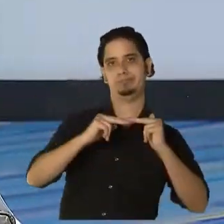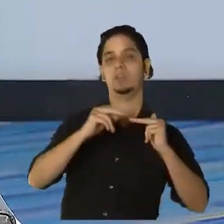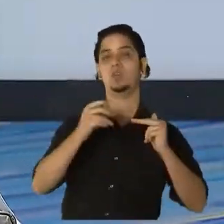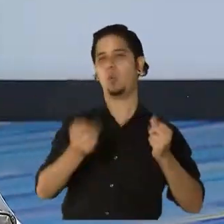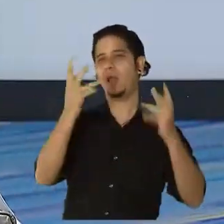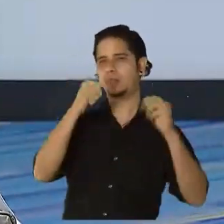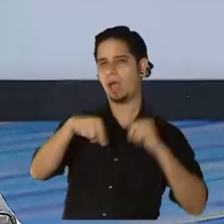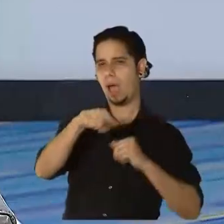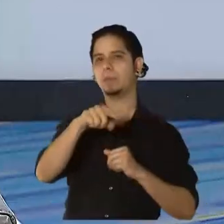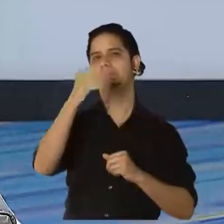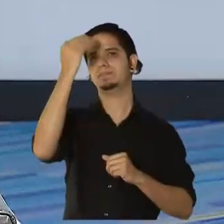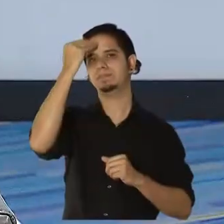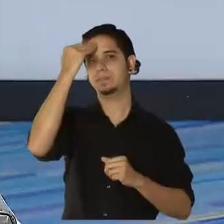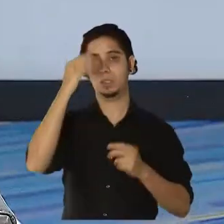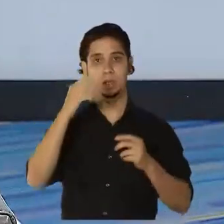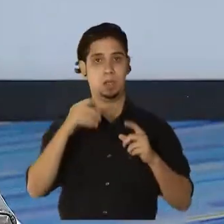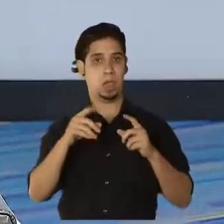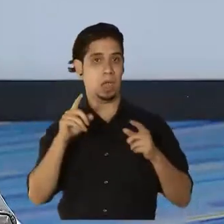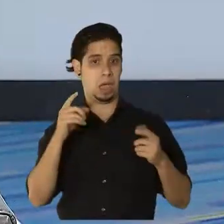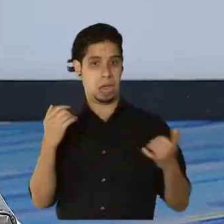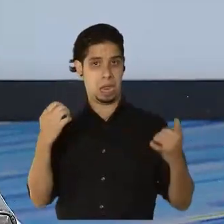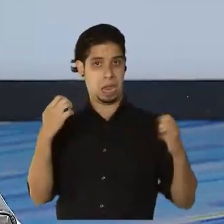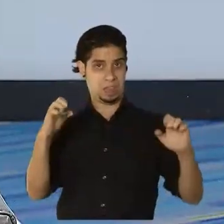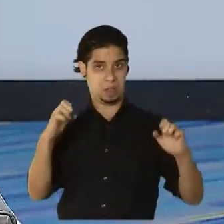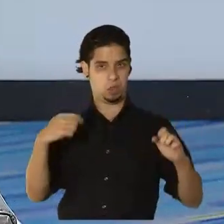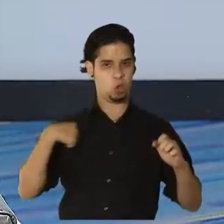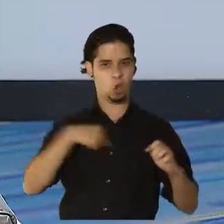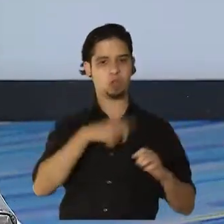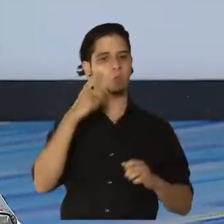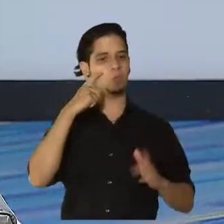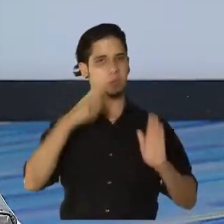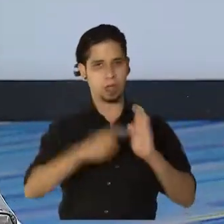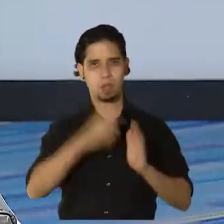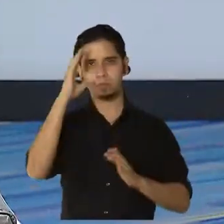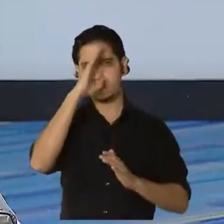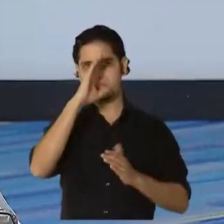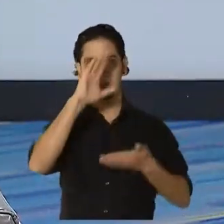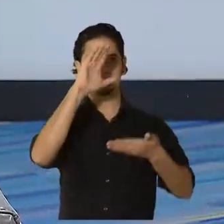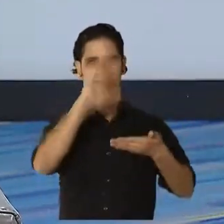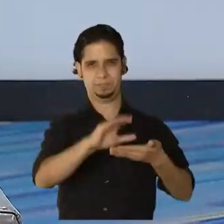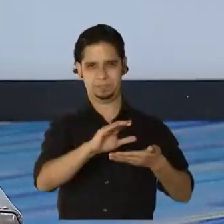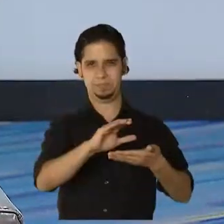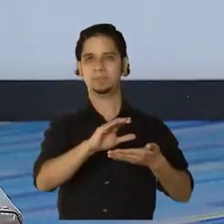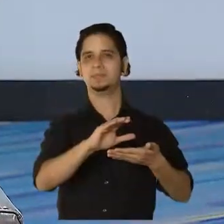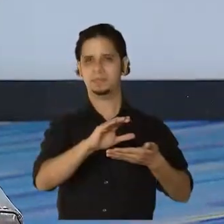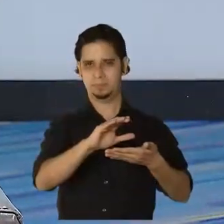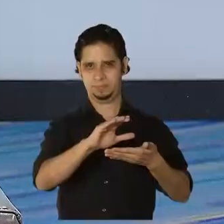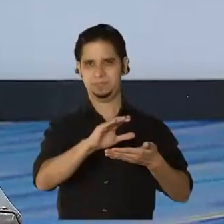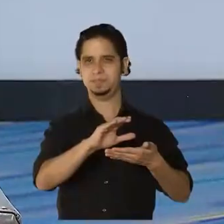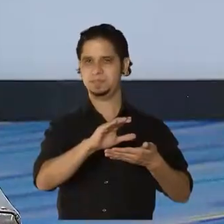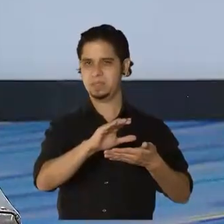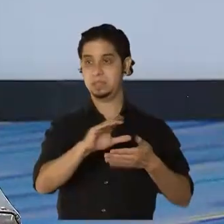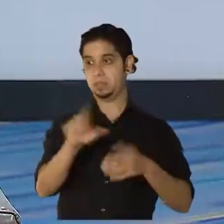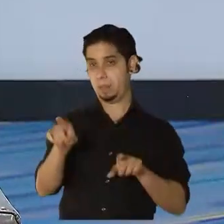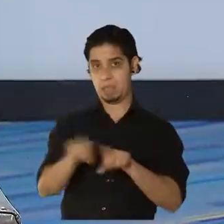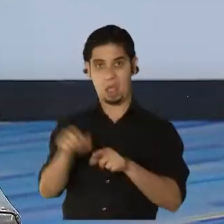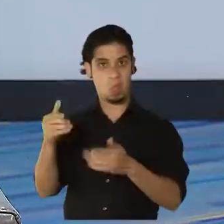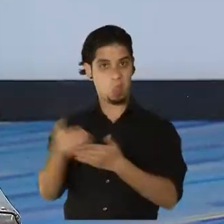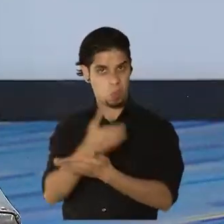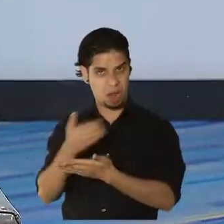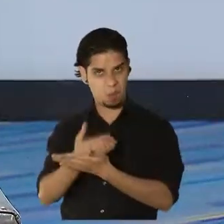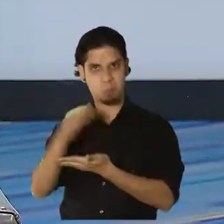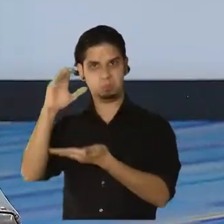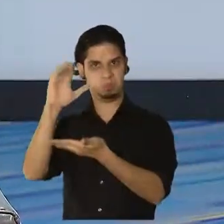el mes de enero hemos visto una reducción en el número de casos hospitalizados, incluso en el número de casos nuevos, así que preliminarmente